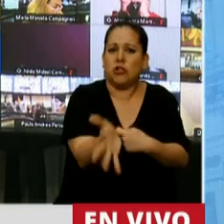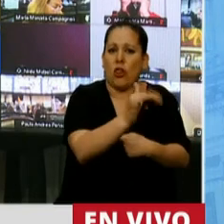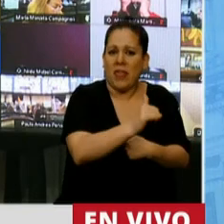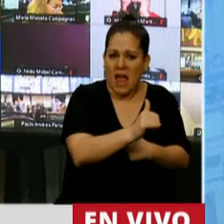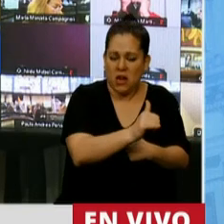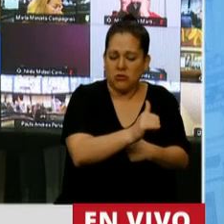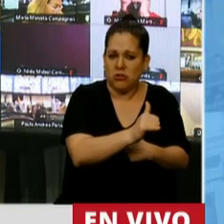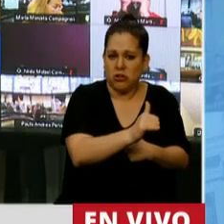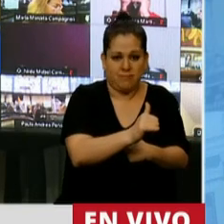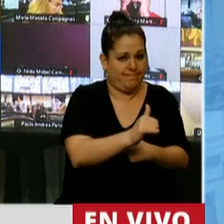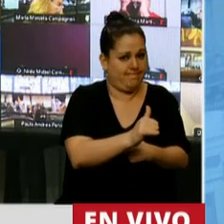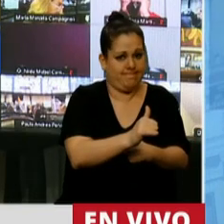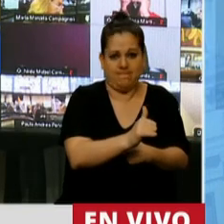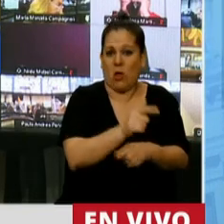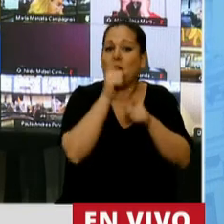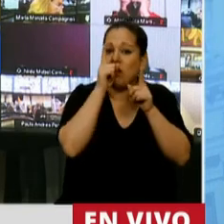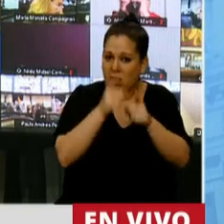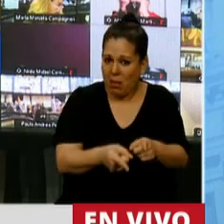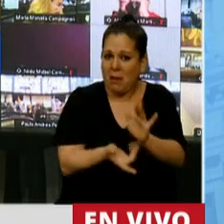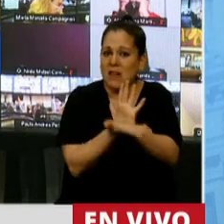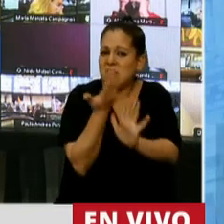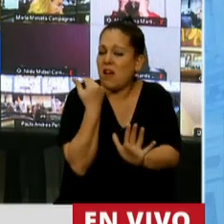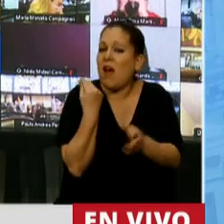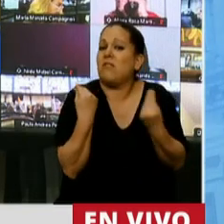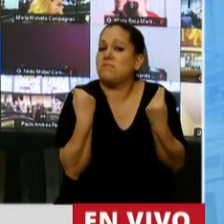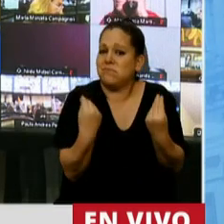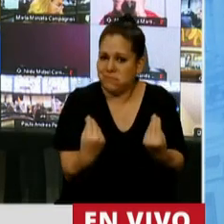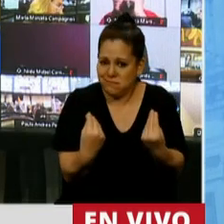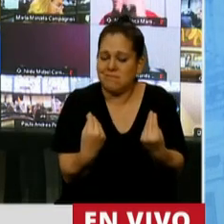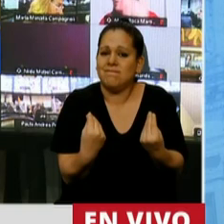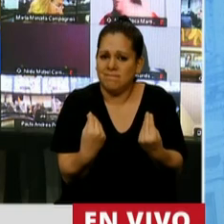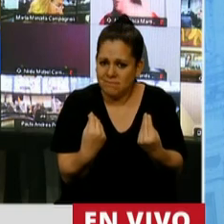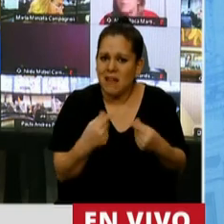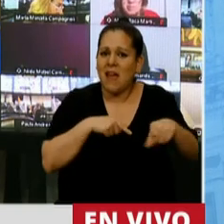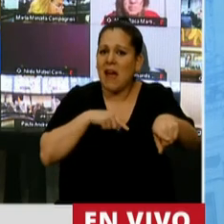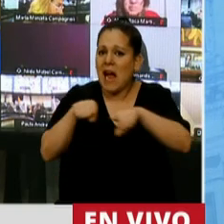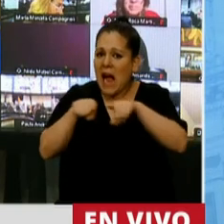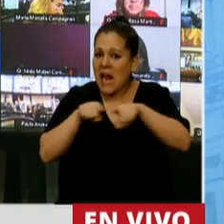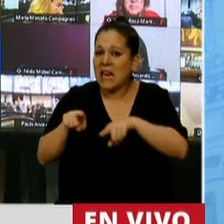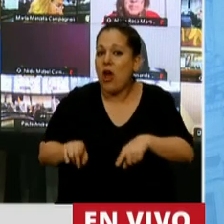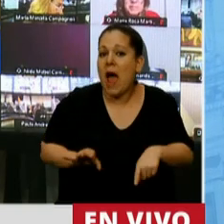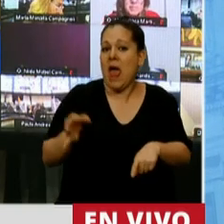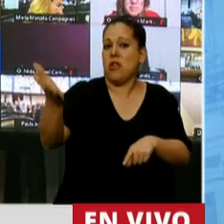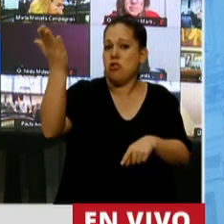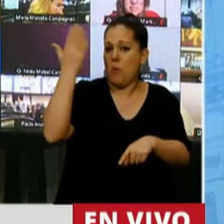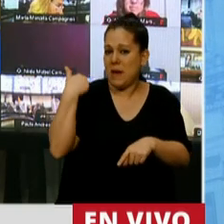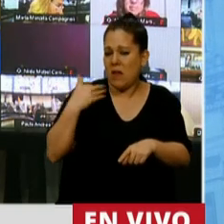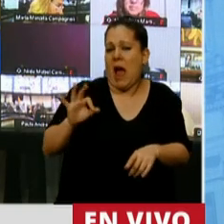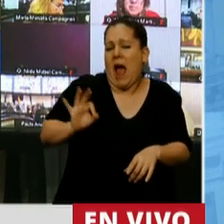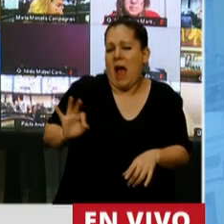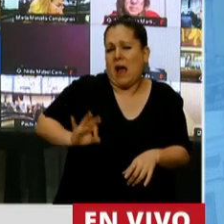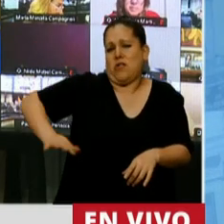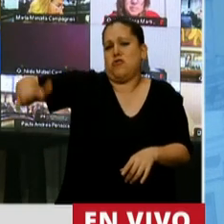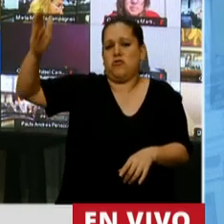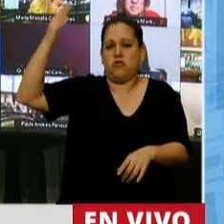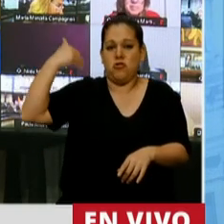sino que también ha borrado del mapa a las carreras que el año pasado y el anteaño ya